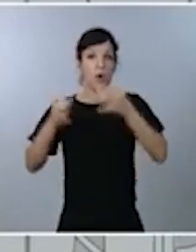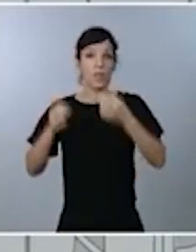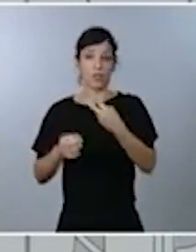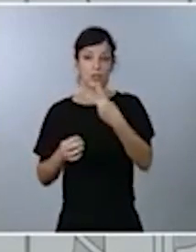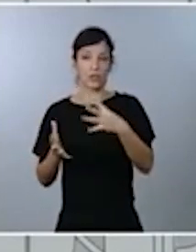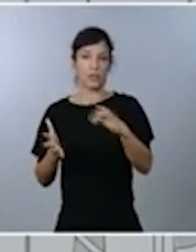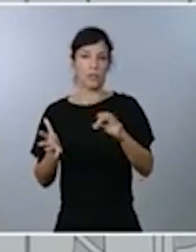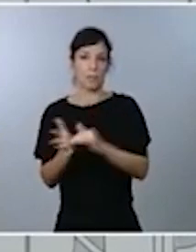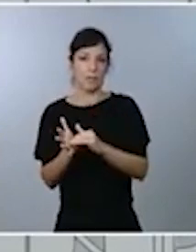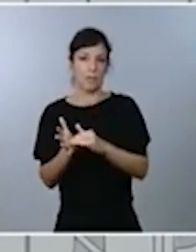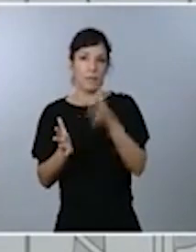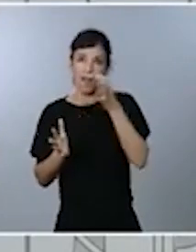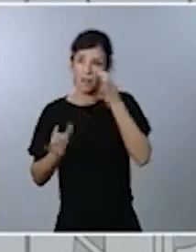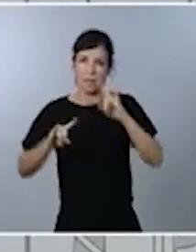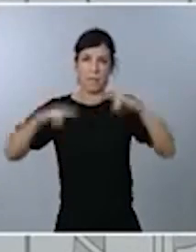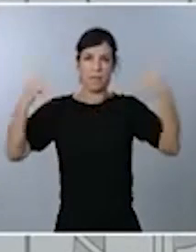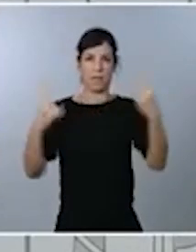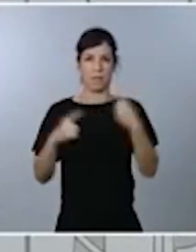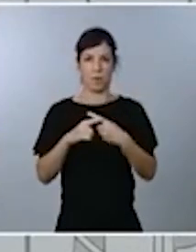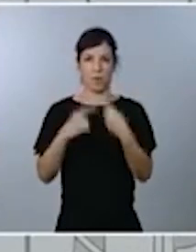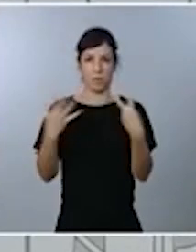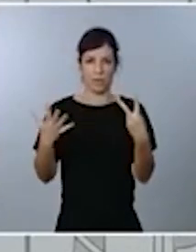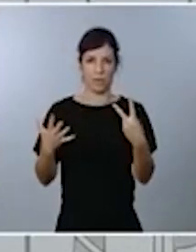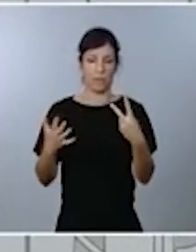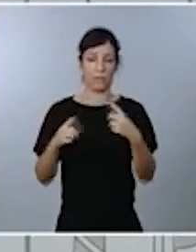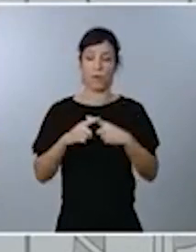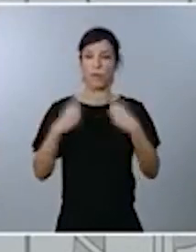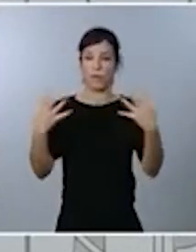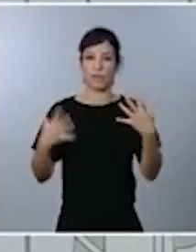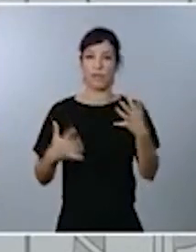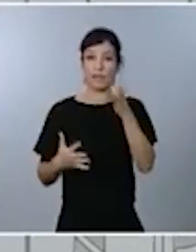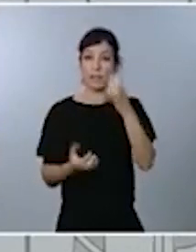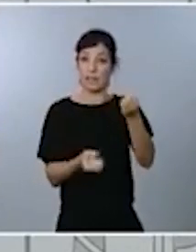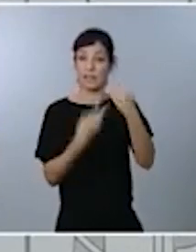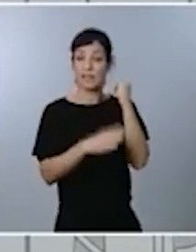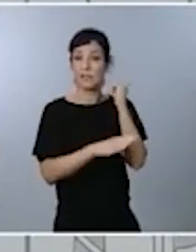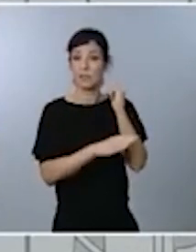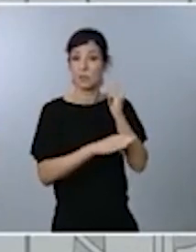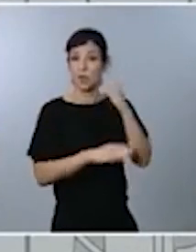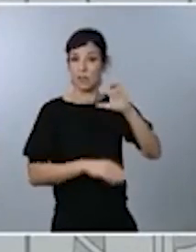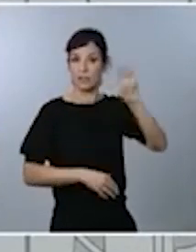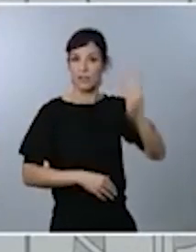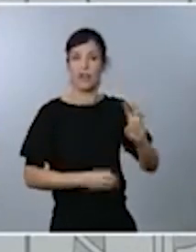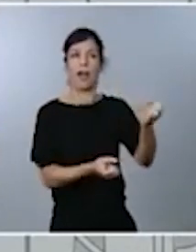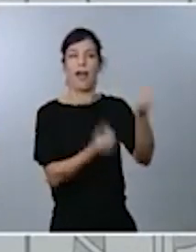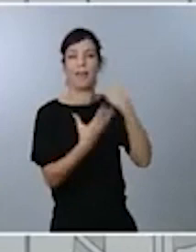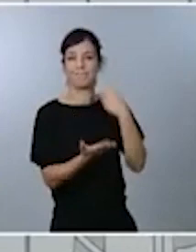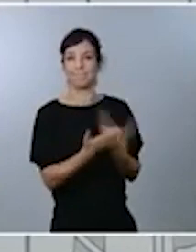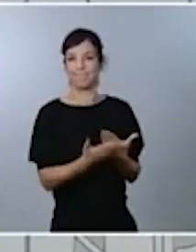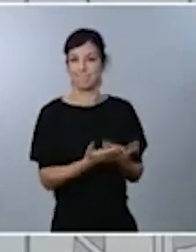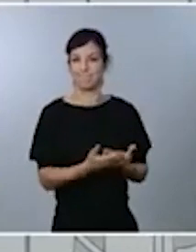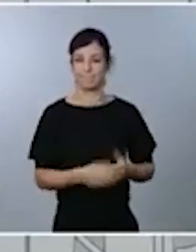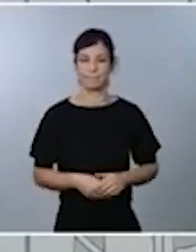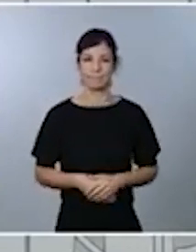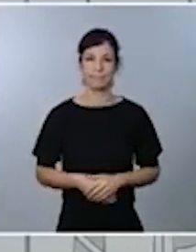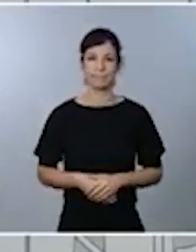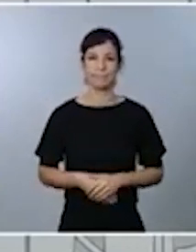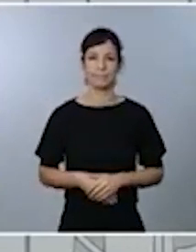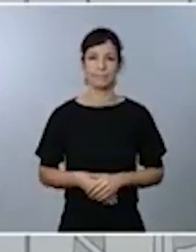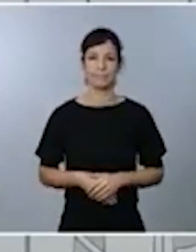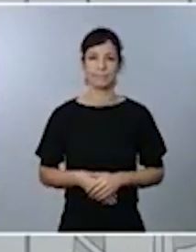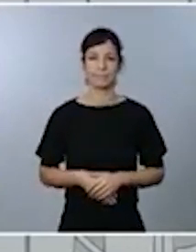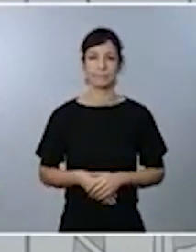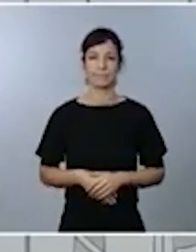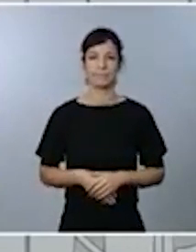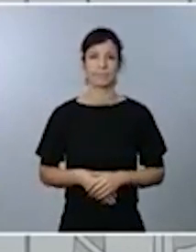prevalencia de un acreditado instituto público como es el Instituto Carlos III. La razón es que en la